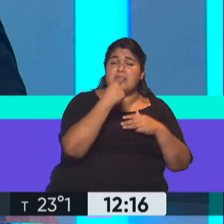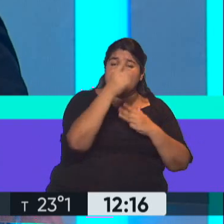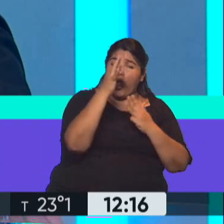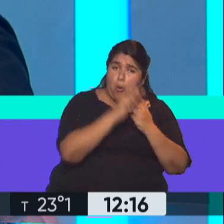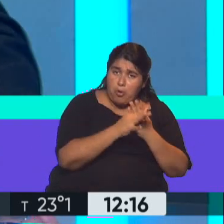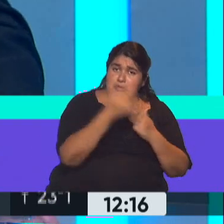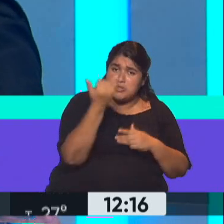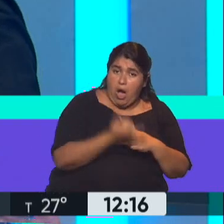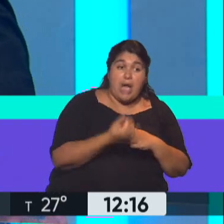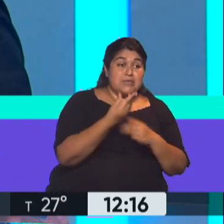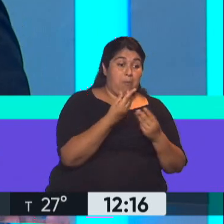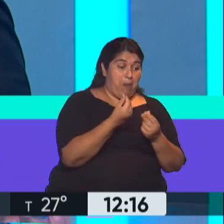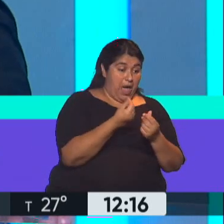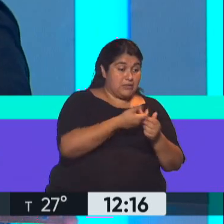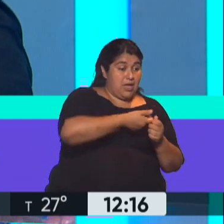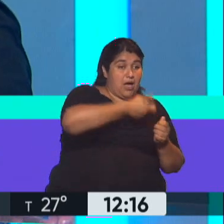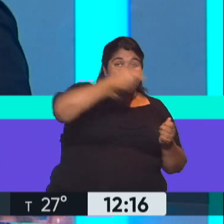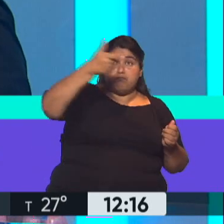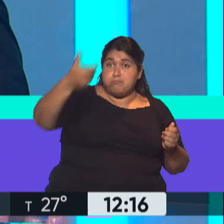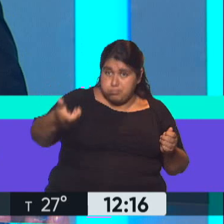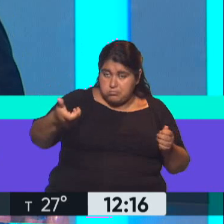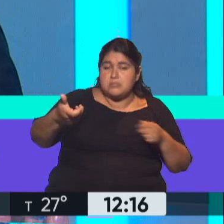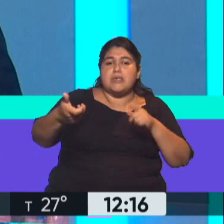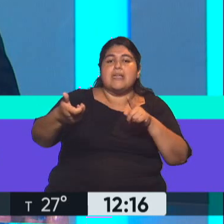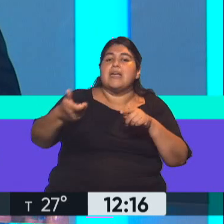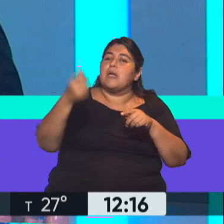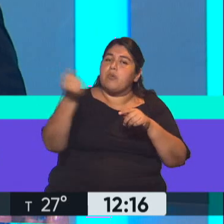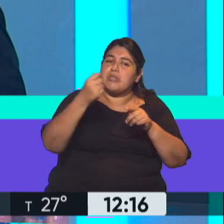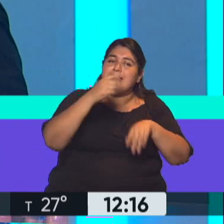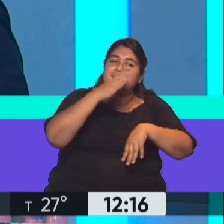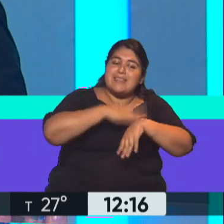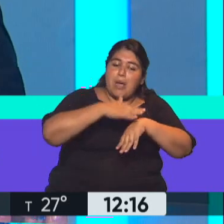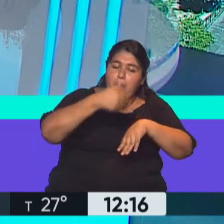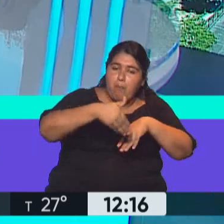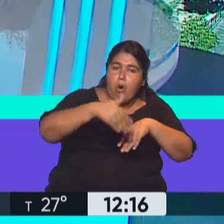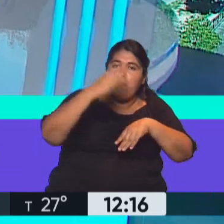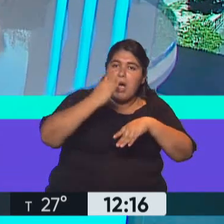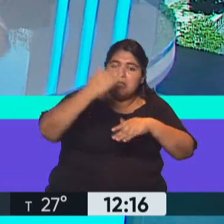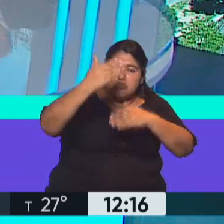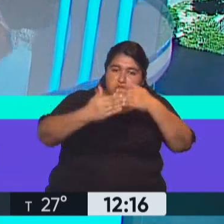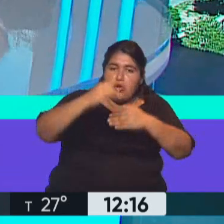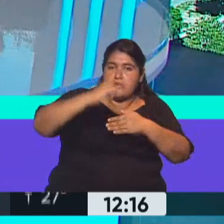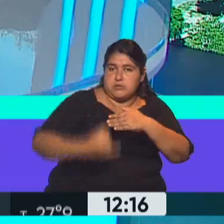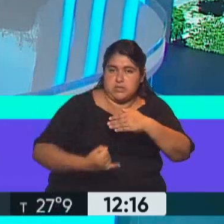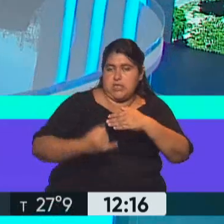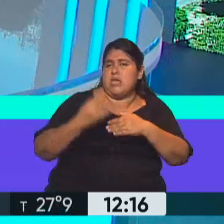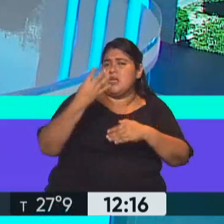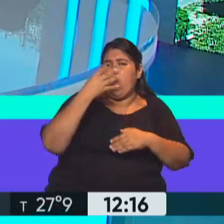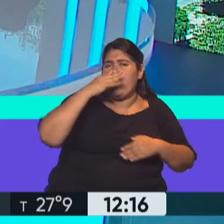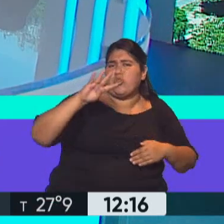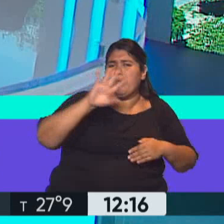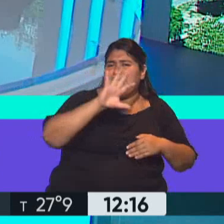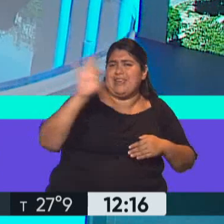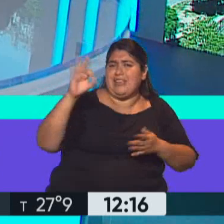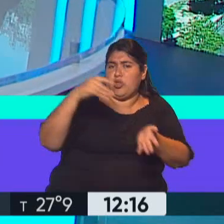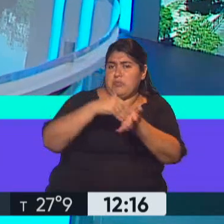devolución, digamos, de los pagos se haga en el primer tramo. Es decir, que ya en marzo probablemente vengan esos 4.500